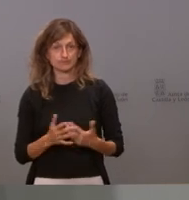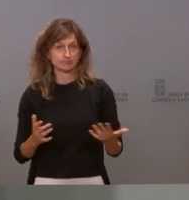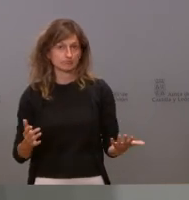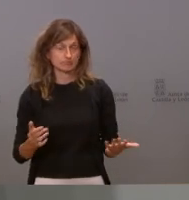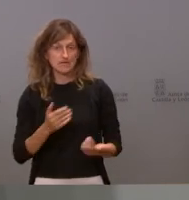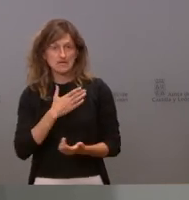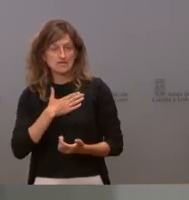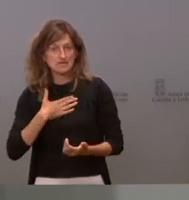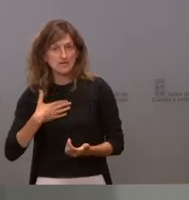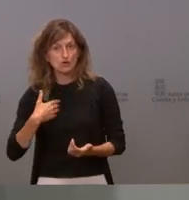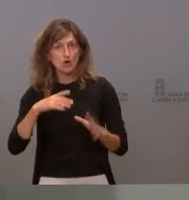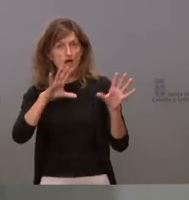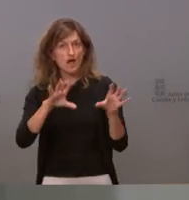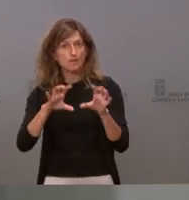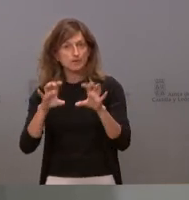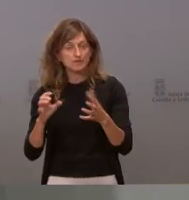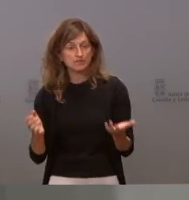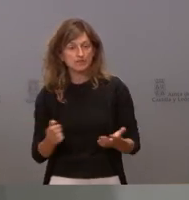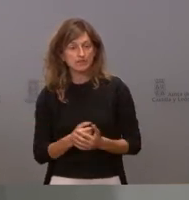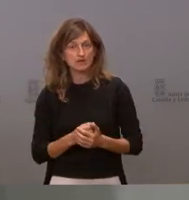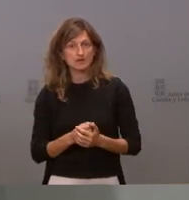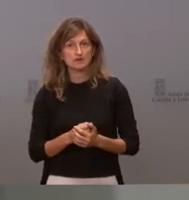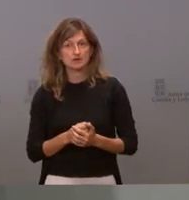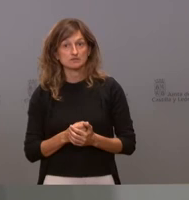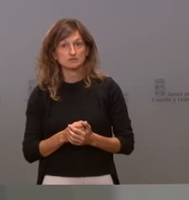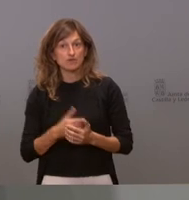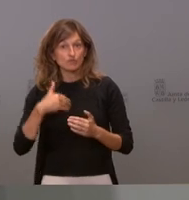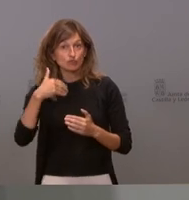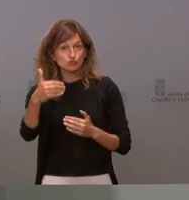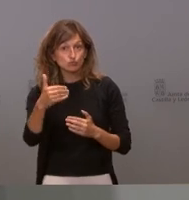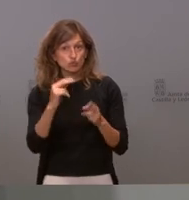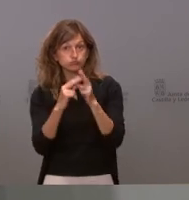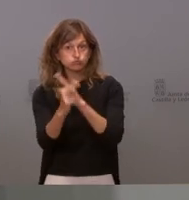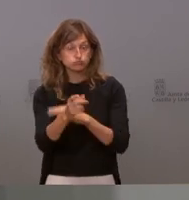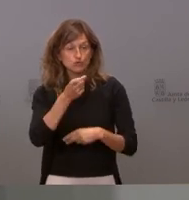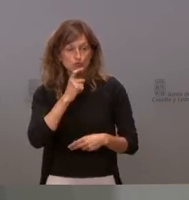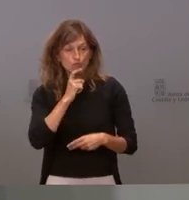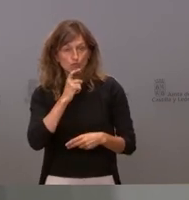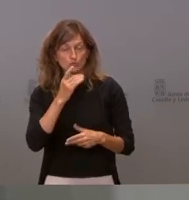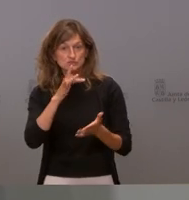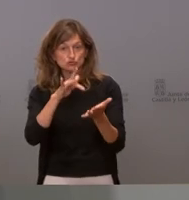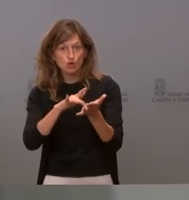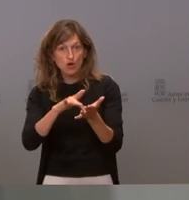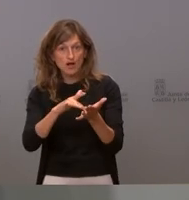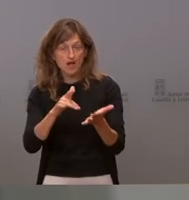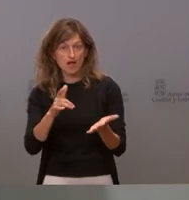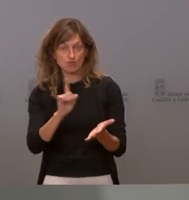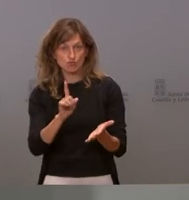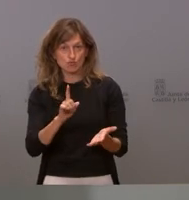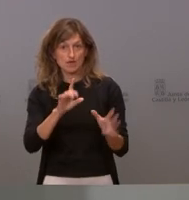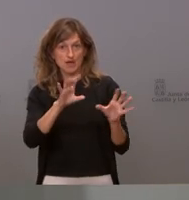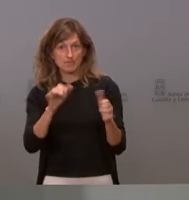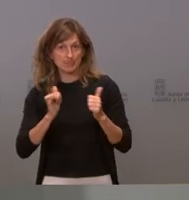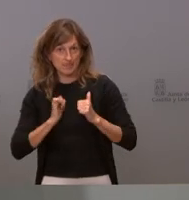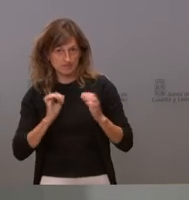lo que tenemos que aprender es cómo vamos a responder a esto en un futuro estas cosas nos van a volver a pasar tendríamos que sacar alguna lección de esto